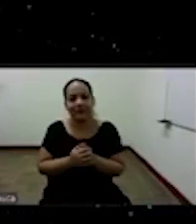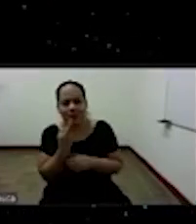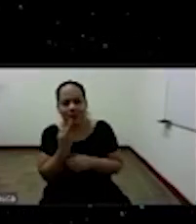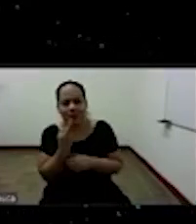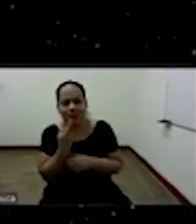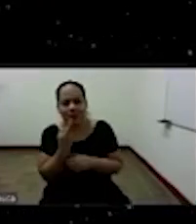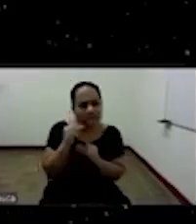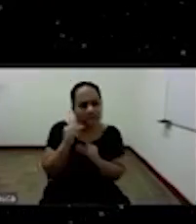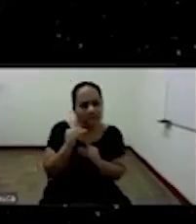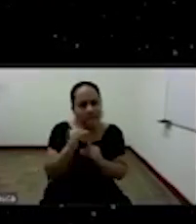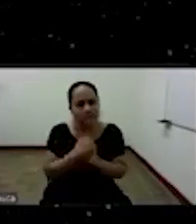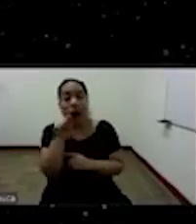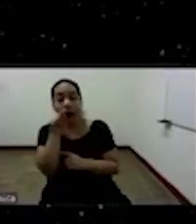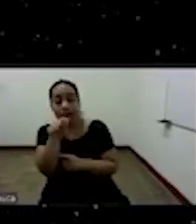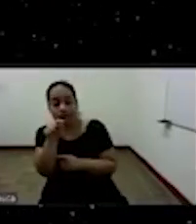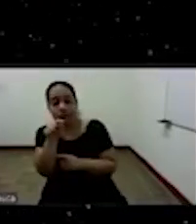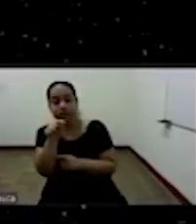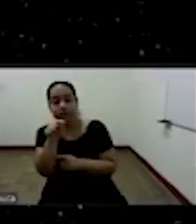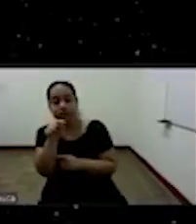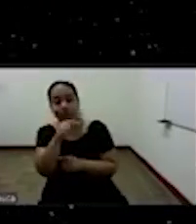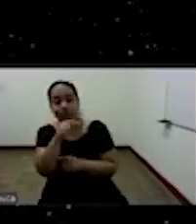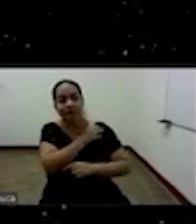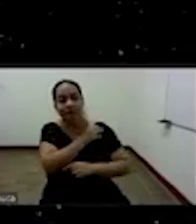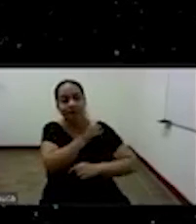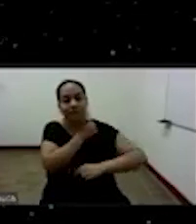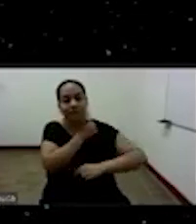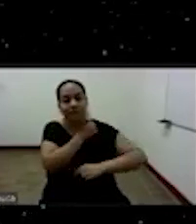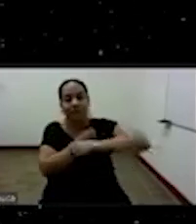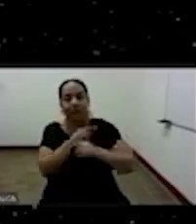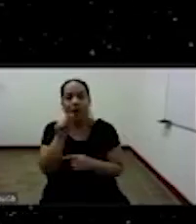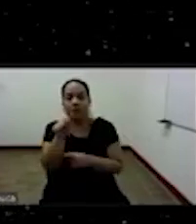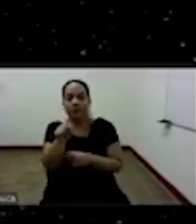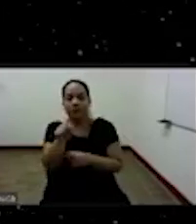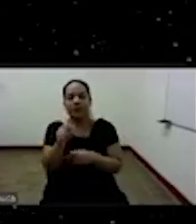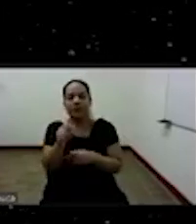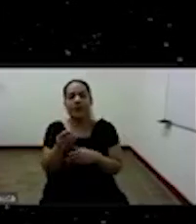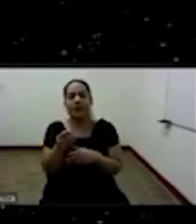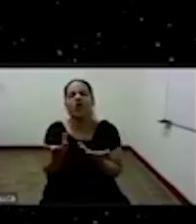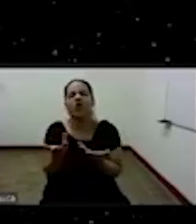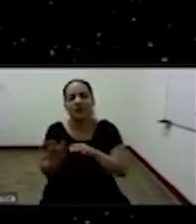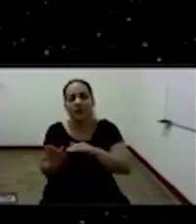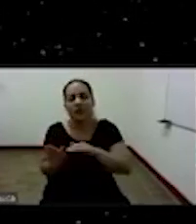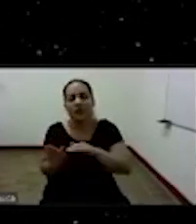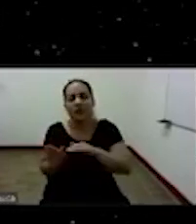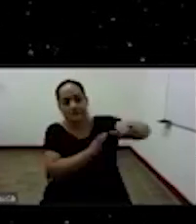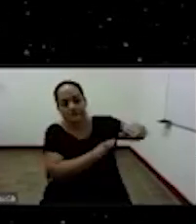por aquí por aquí pasamos hacia de